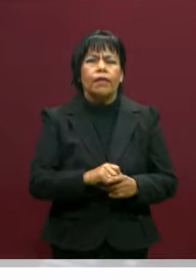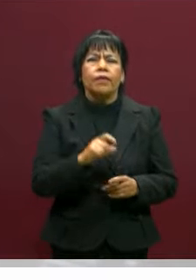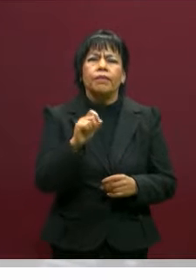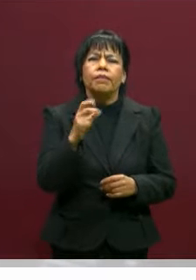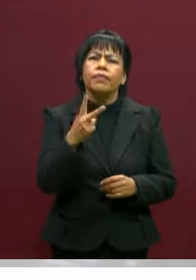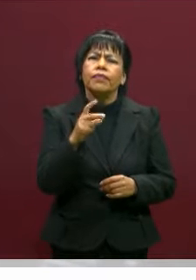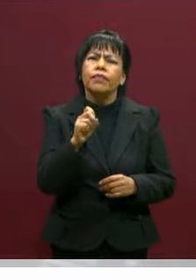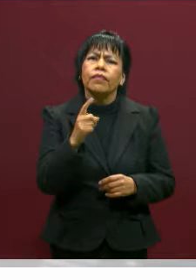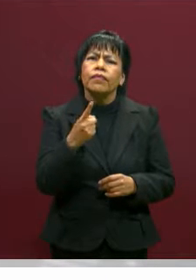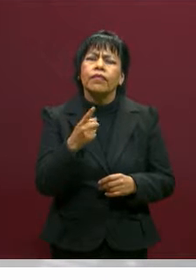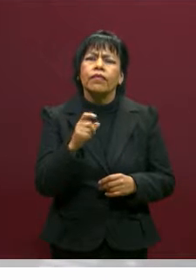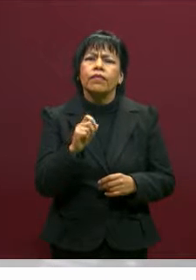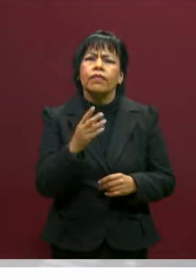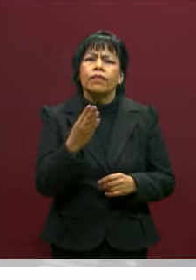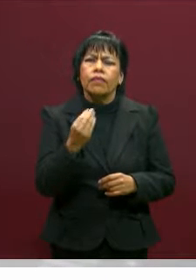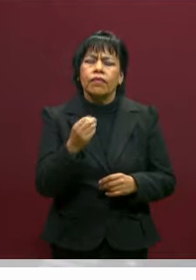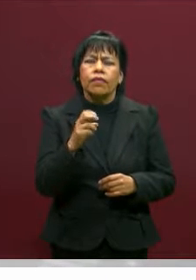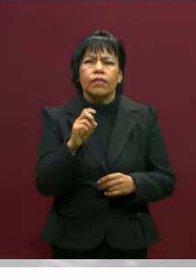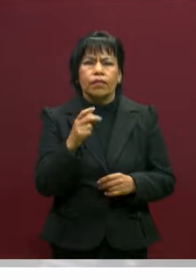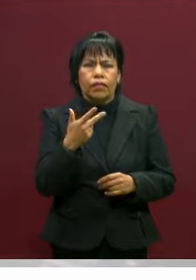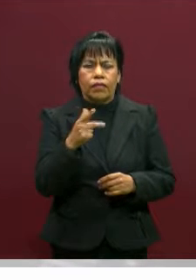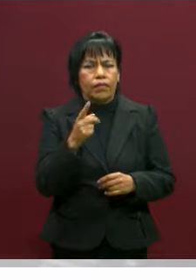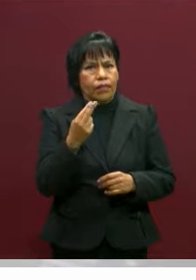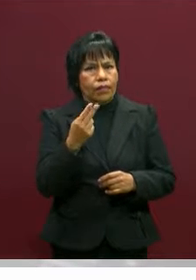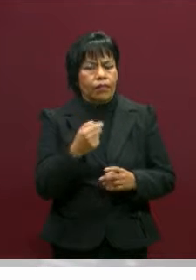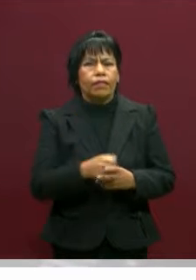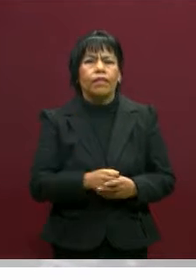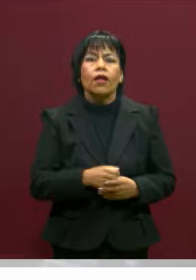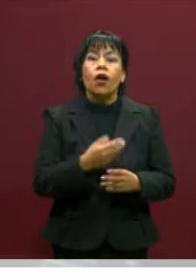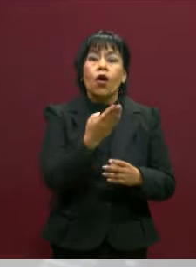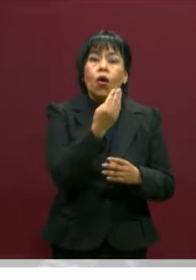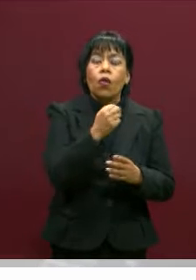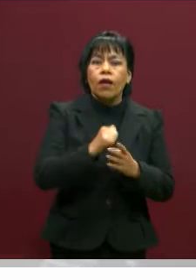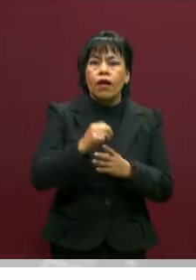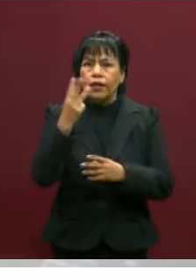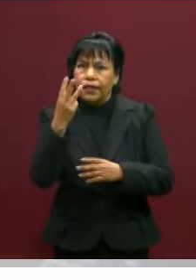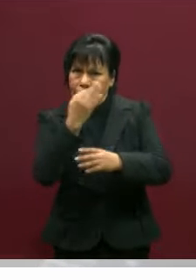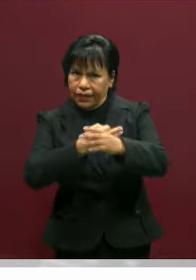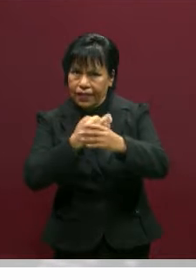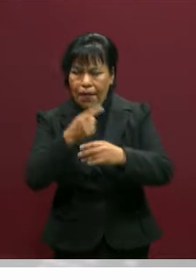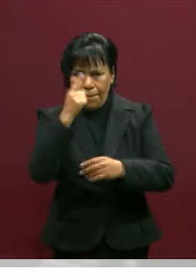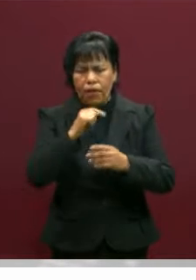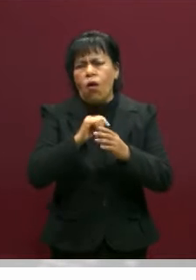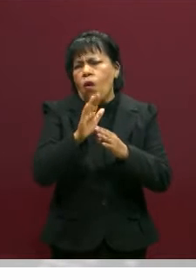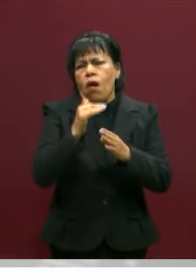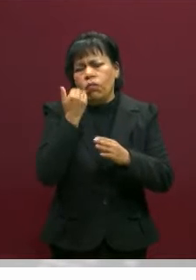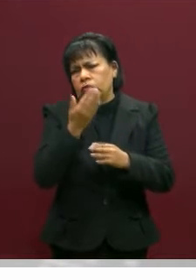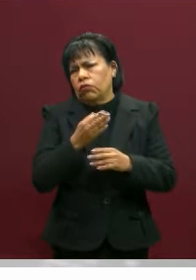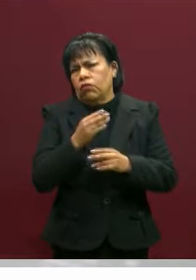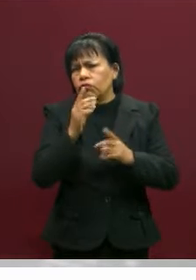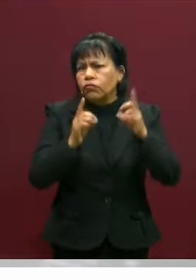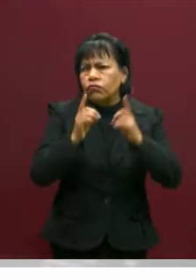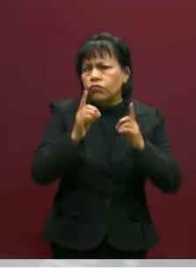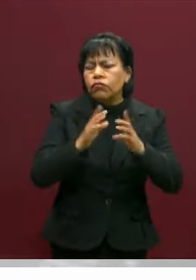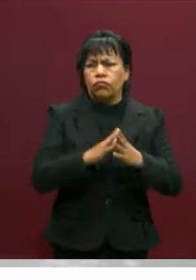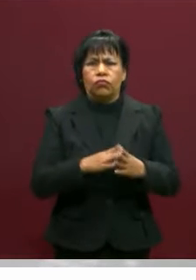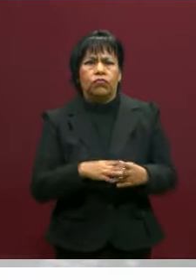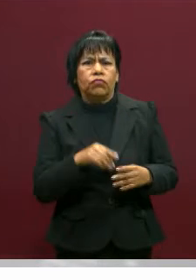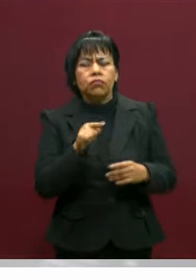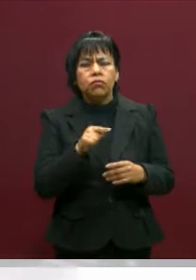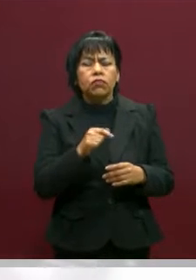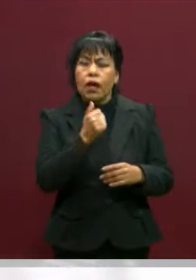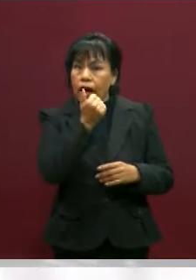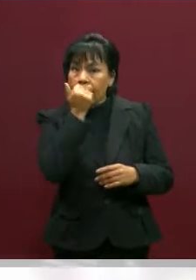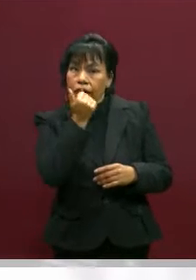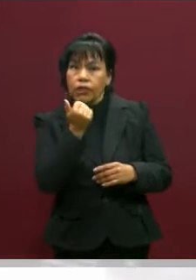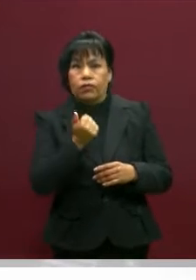-293825 en un horario de 9 de la mañana a 3 de la tarde para cualquier proceso que realice la dependencia. Si usted es